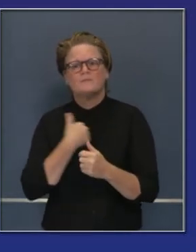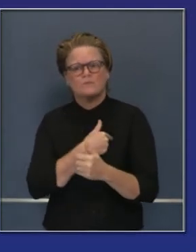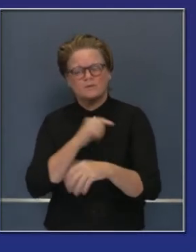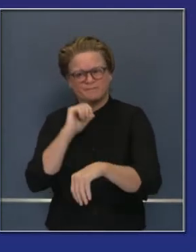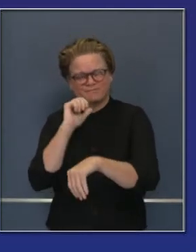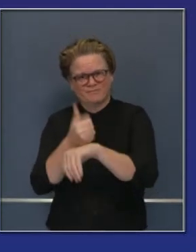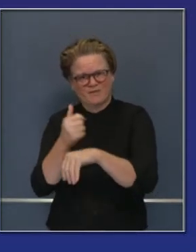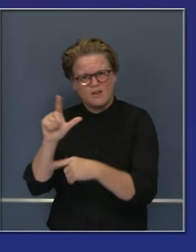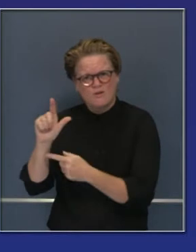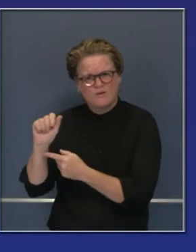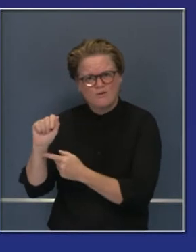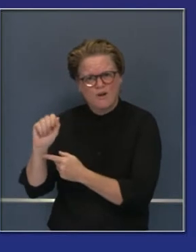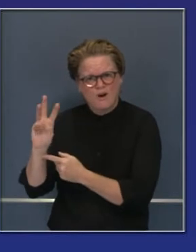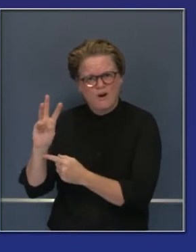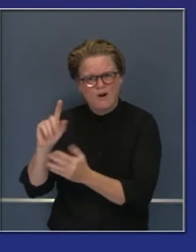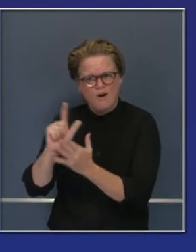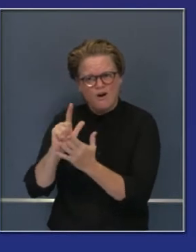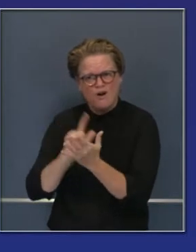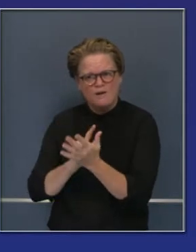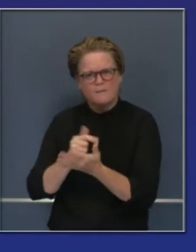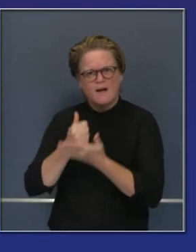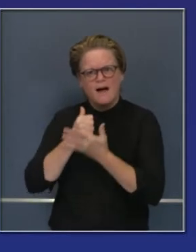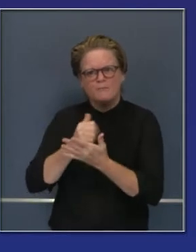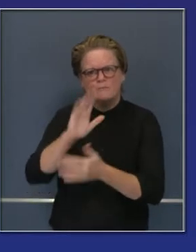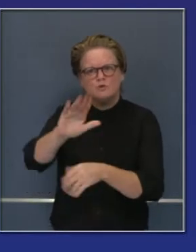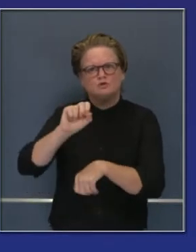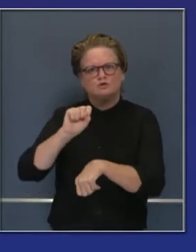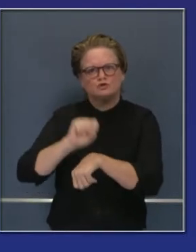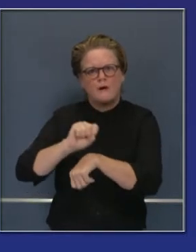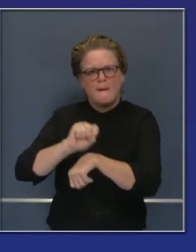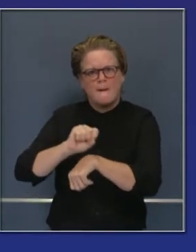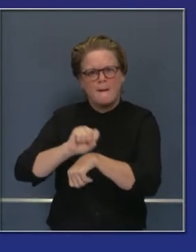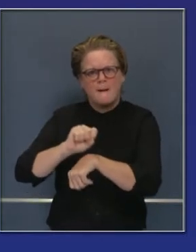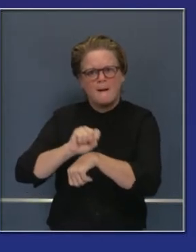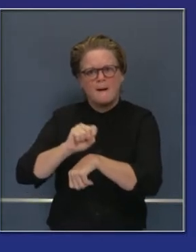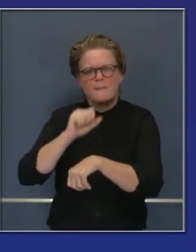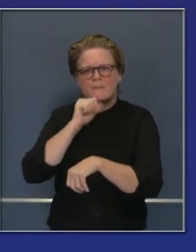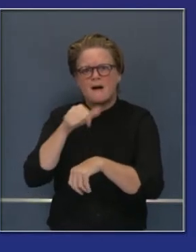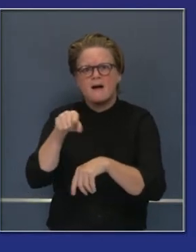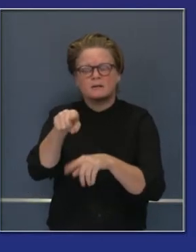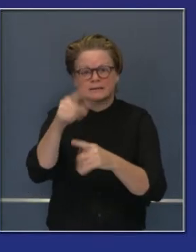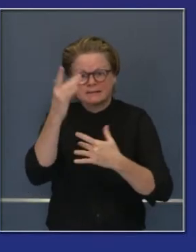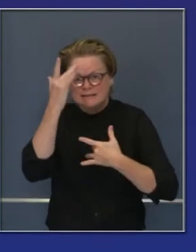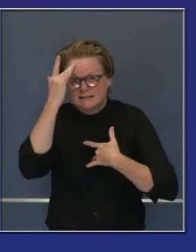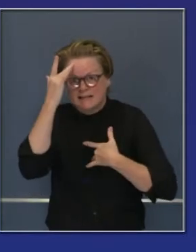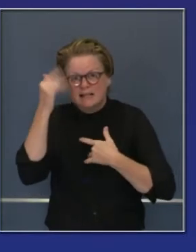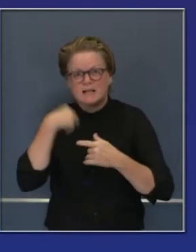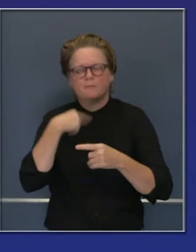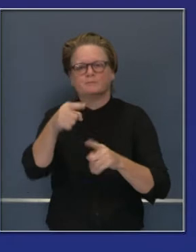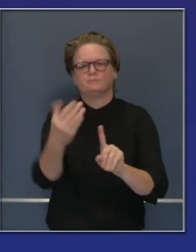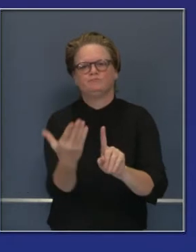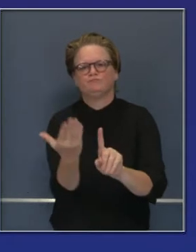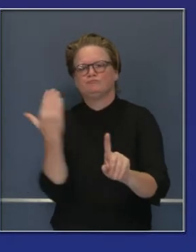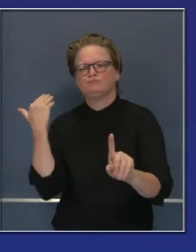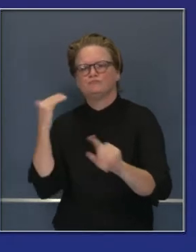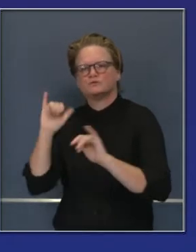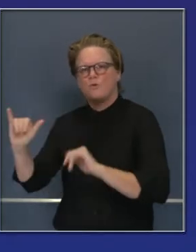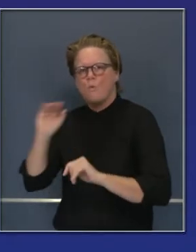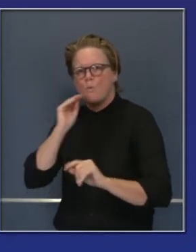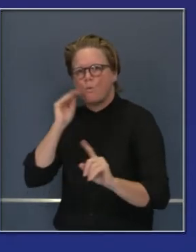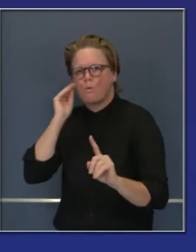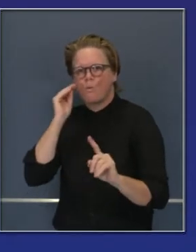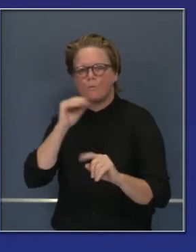para enfermedad protegido a aquellos que han estado sintonizando algunas de nuestras presentaciones